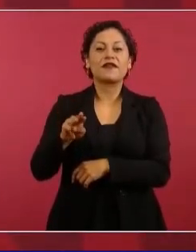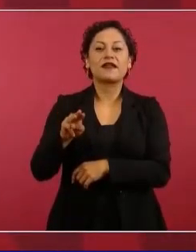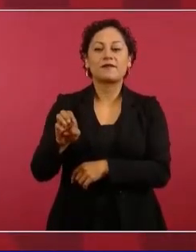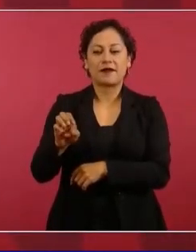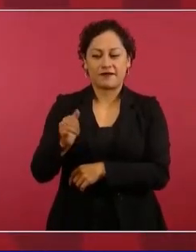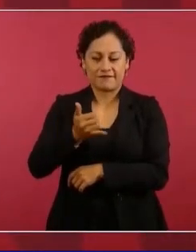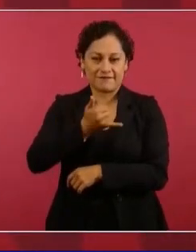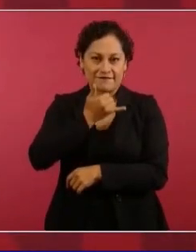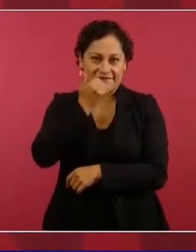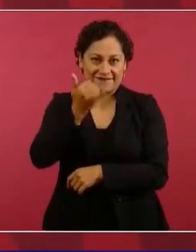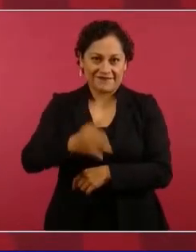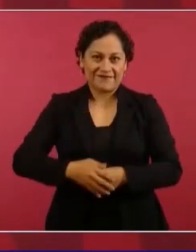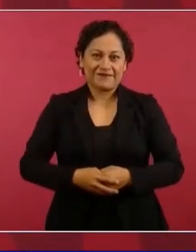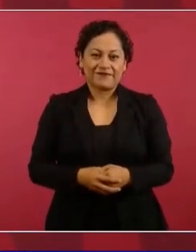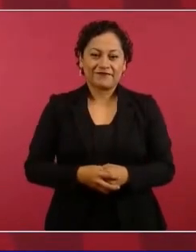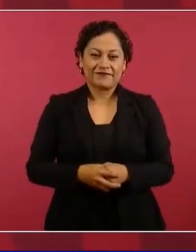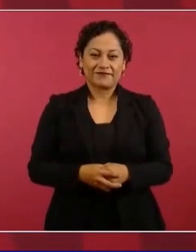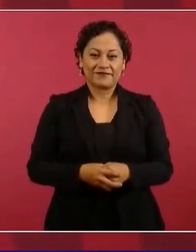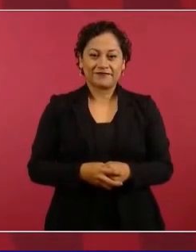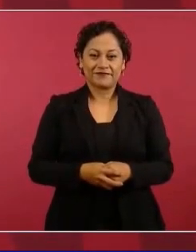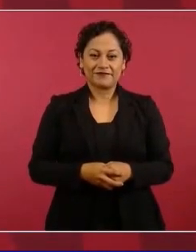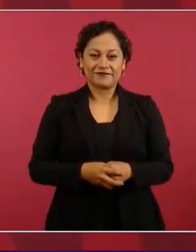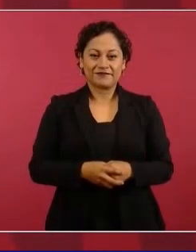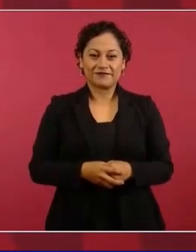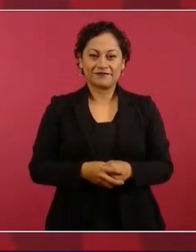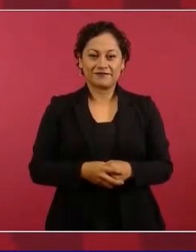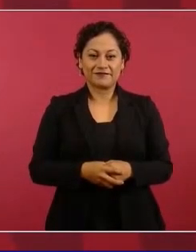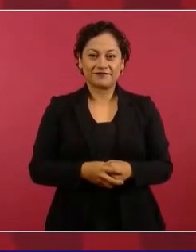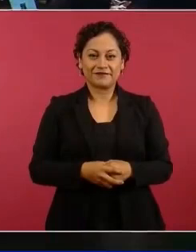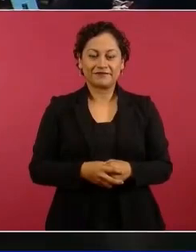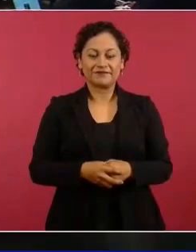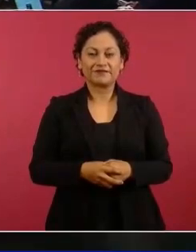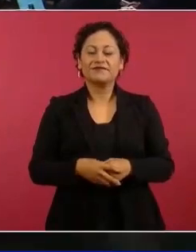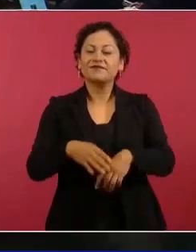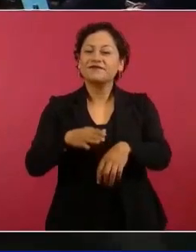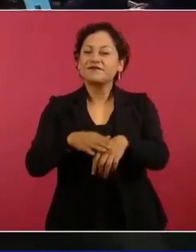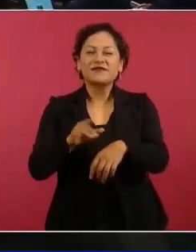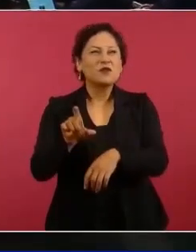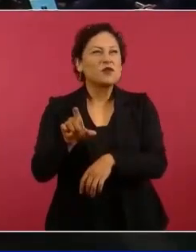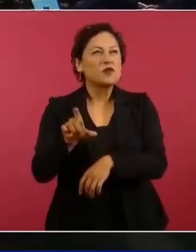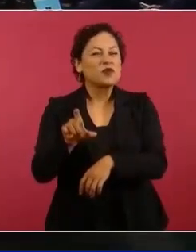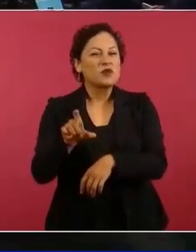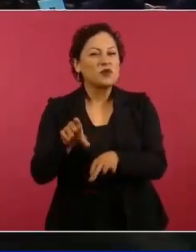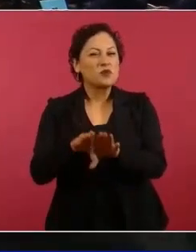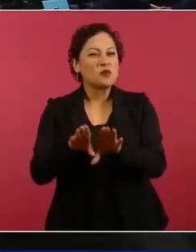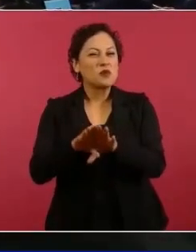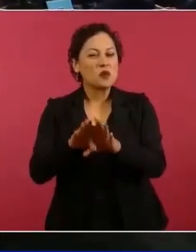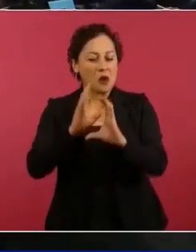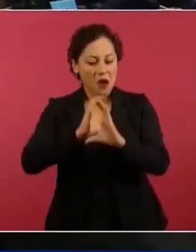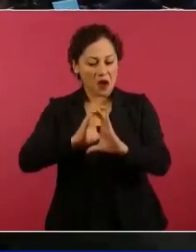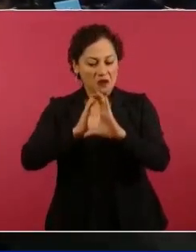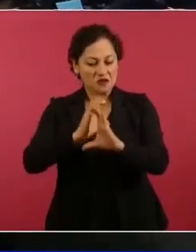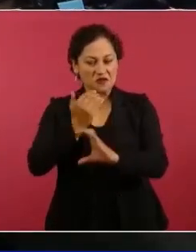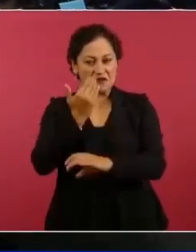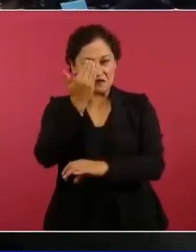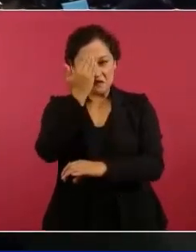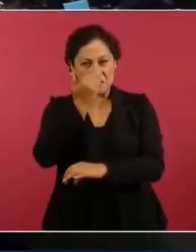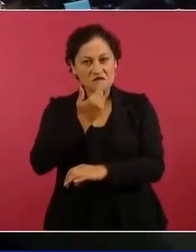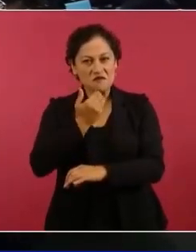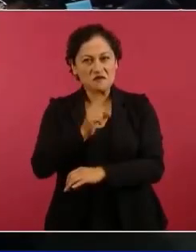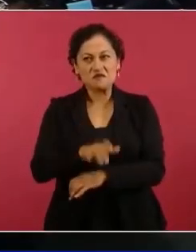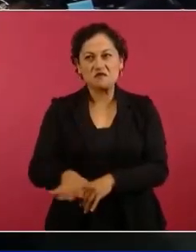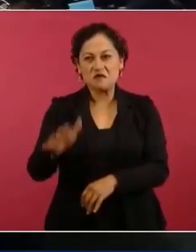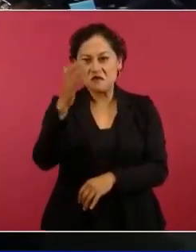grupo firme. ¿Cómo se llama esa canción famosa que aplica?